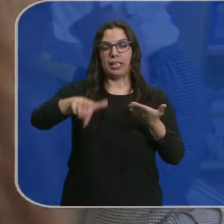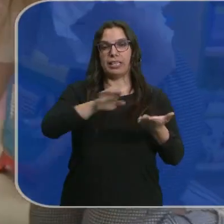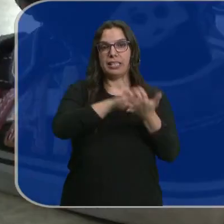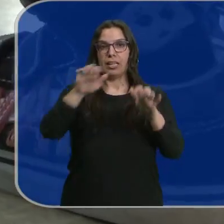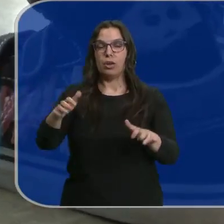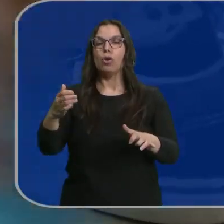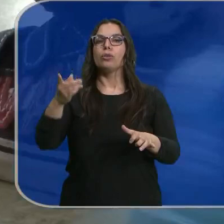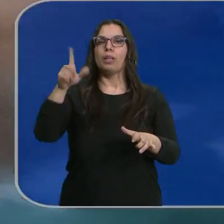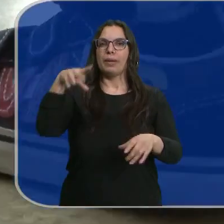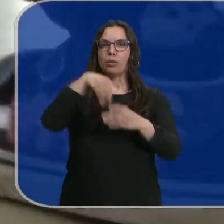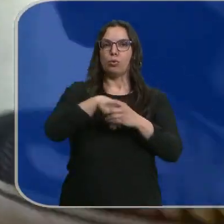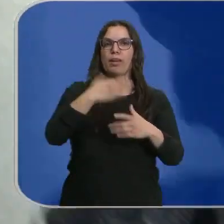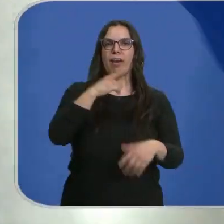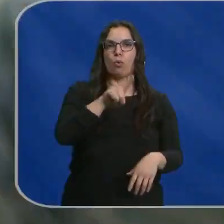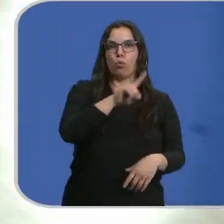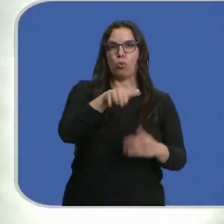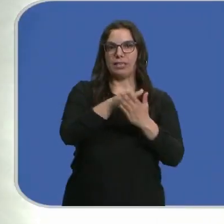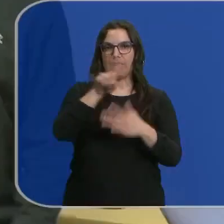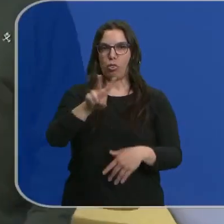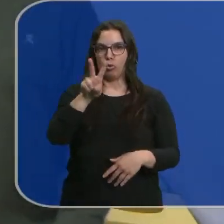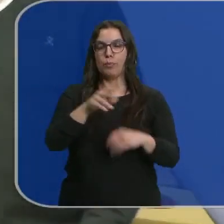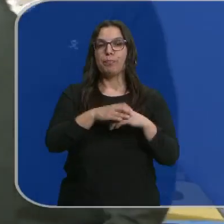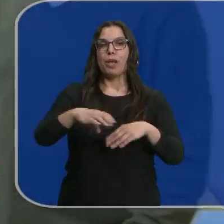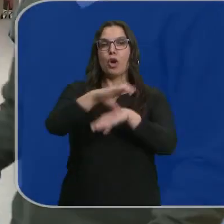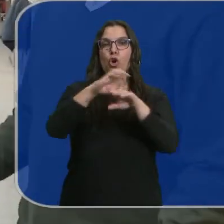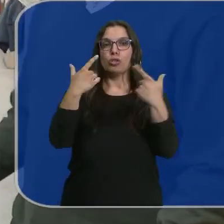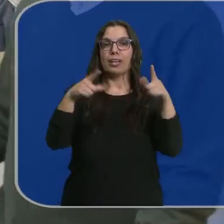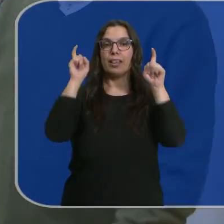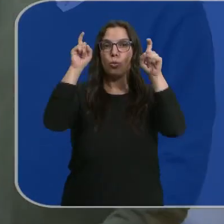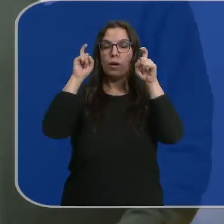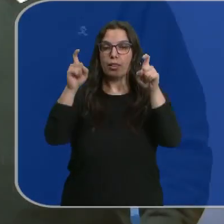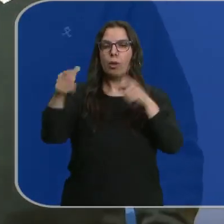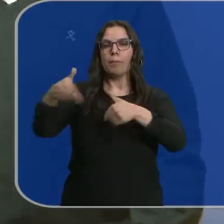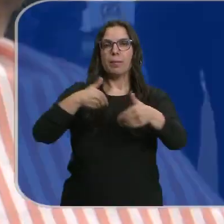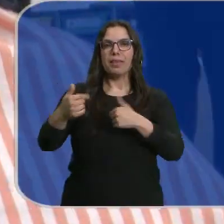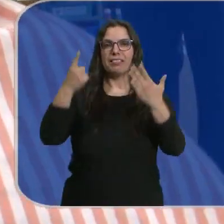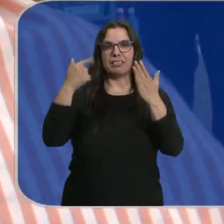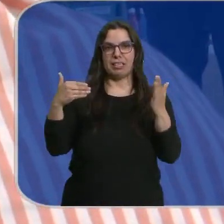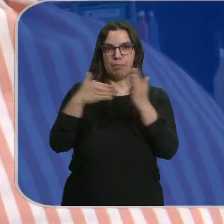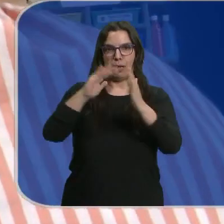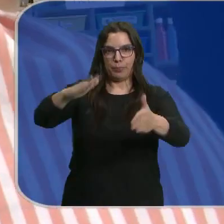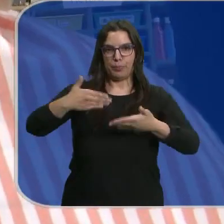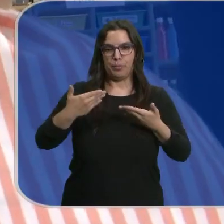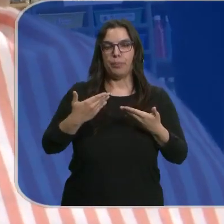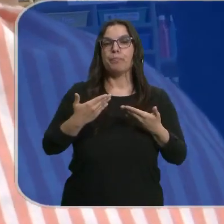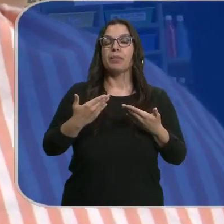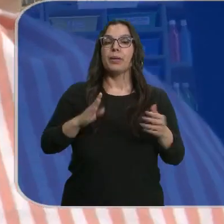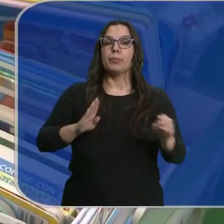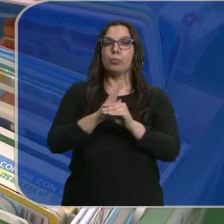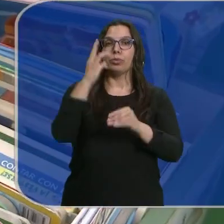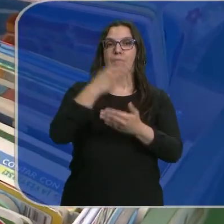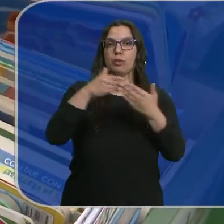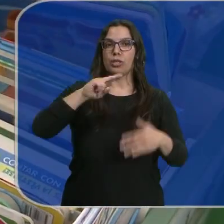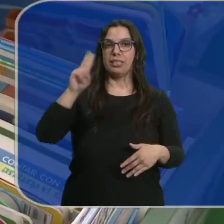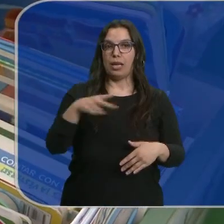Castilla y León se extiende a los niños de 1 a 2 años. La Consejería de Educación ha recibido 6.000 solicitudes para esa edad. Se invertirán más de 3